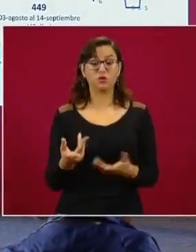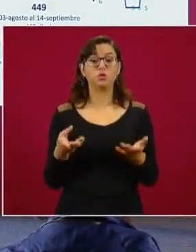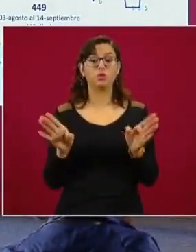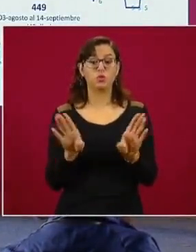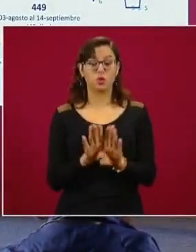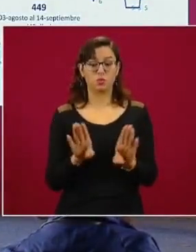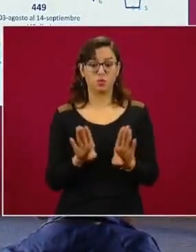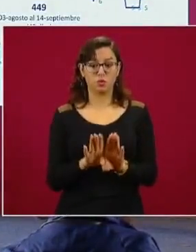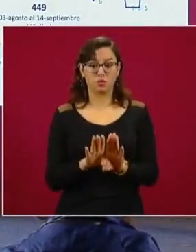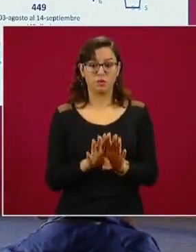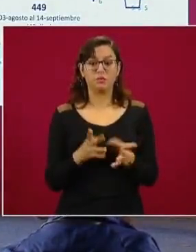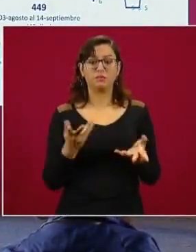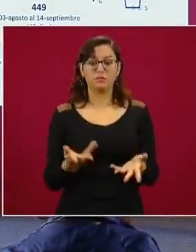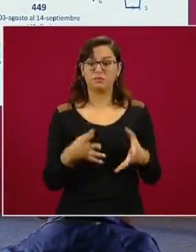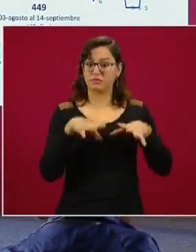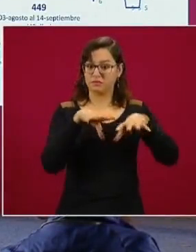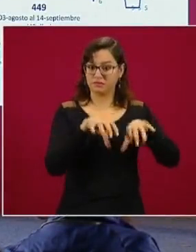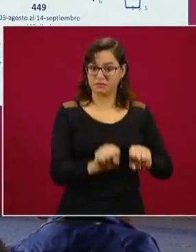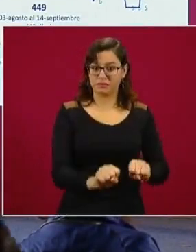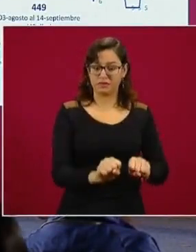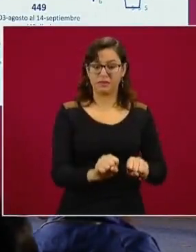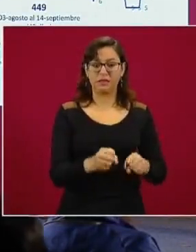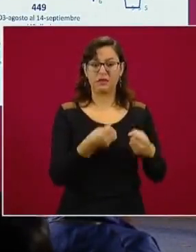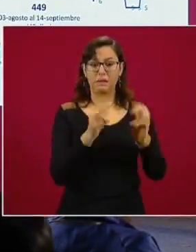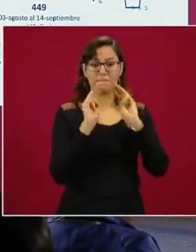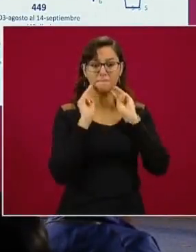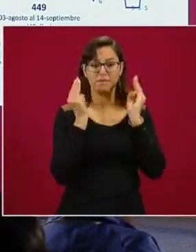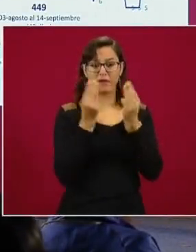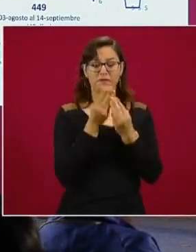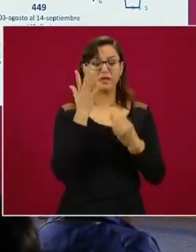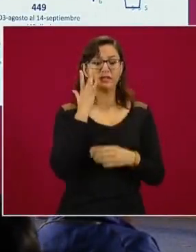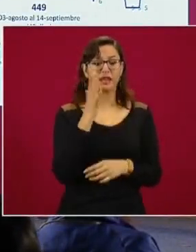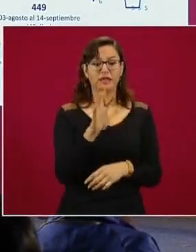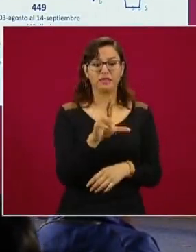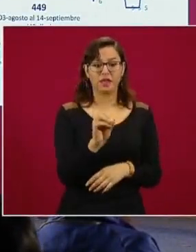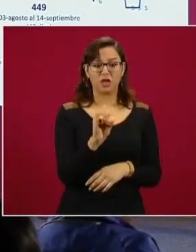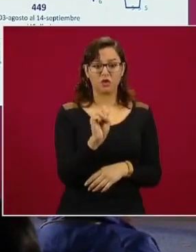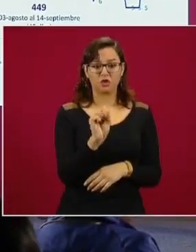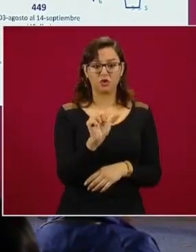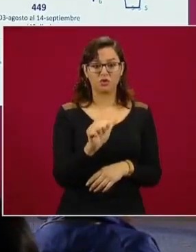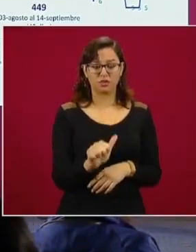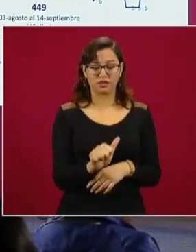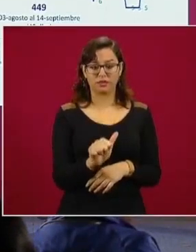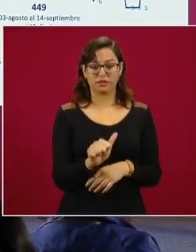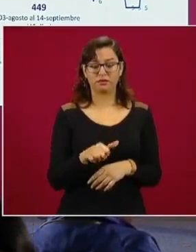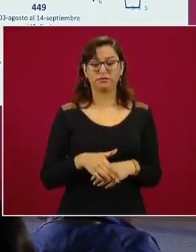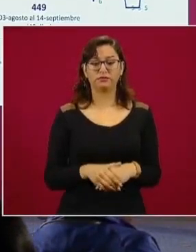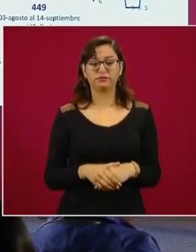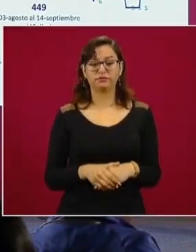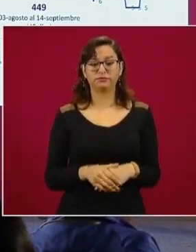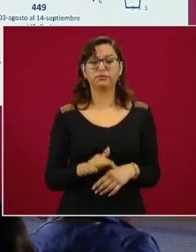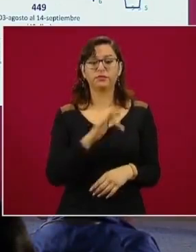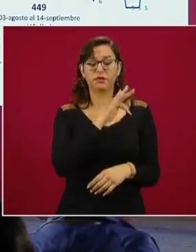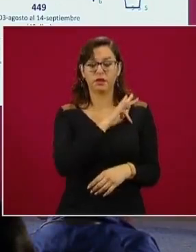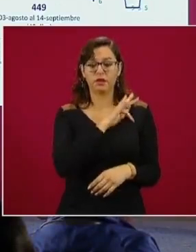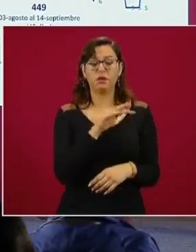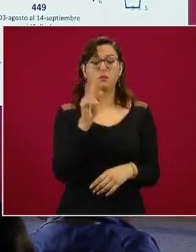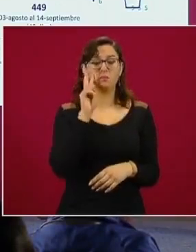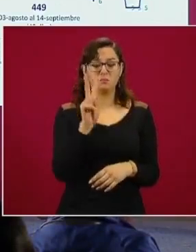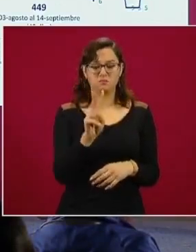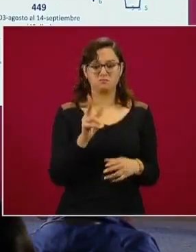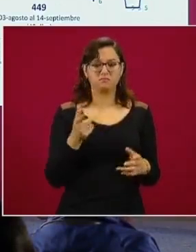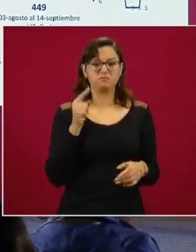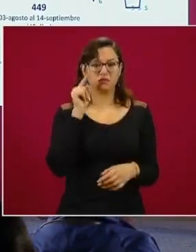del líder del cártel de Santa Rosa de Lima y este es el comportamiento del homicidio